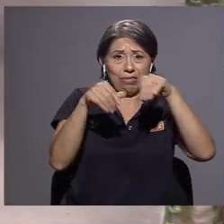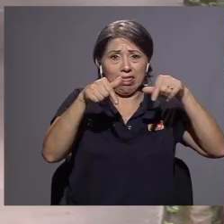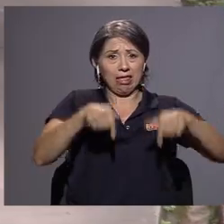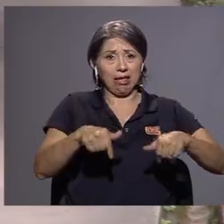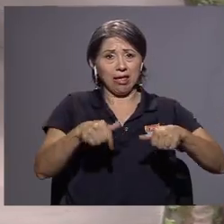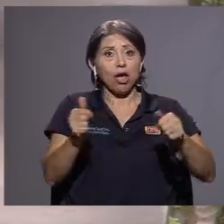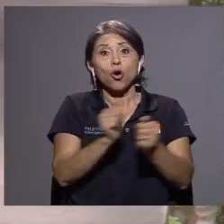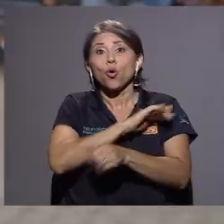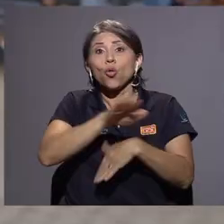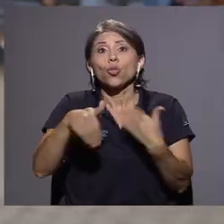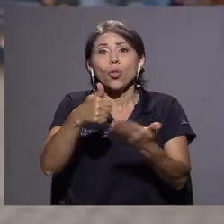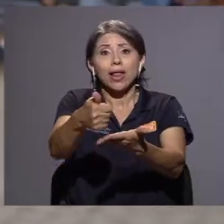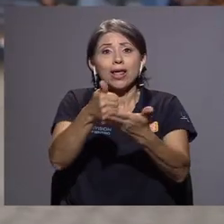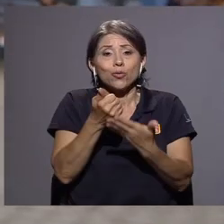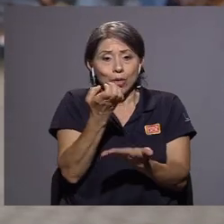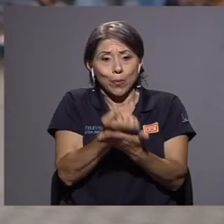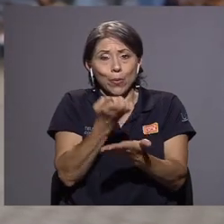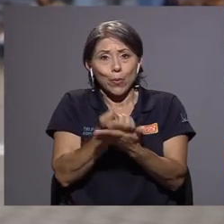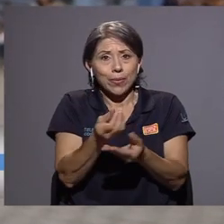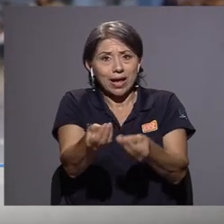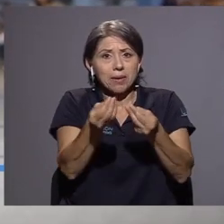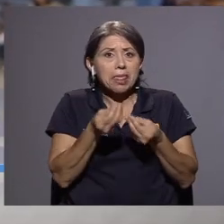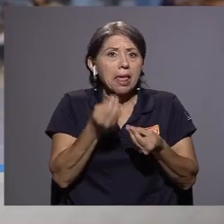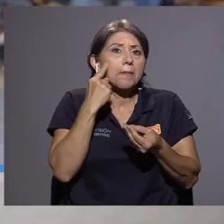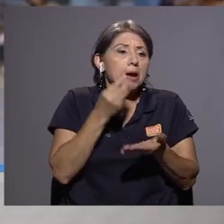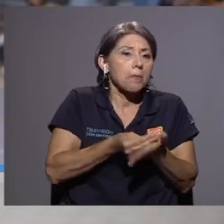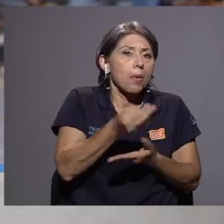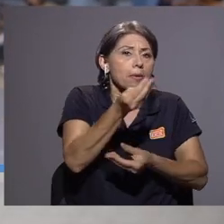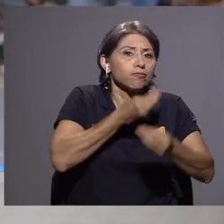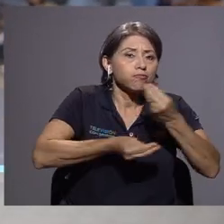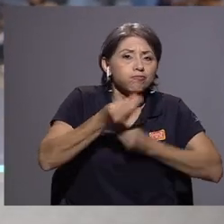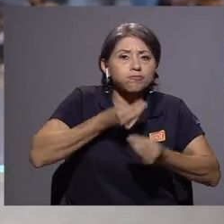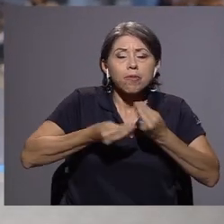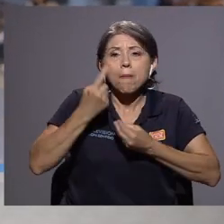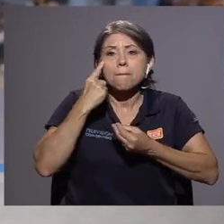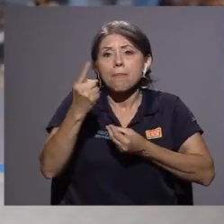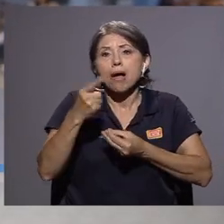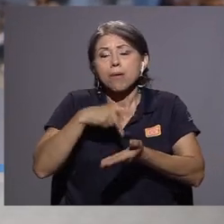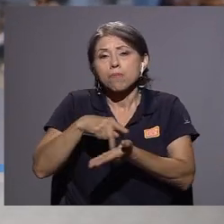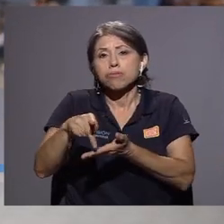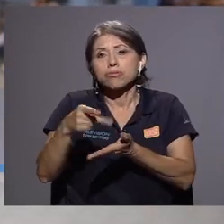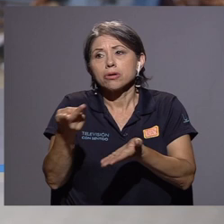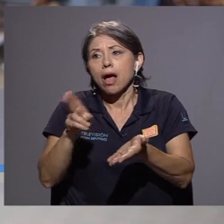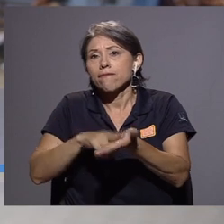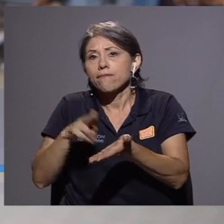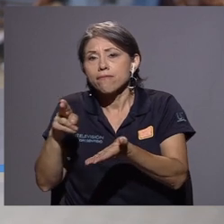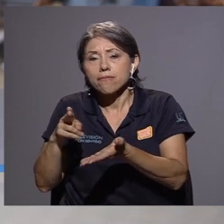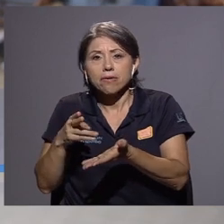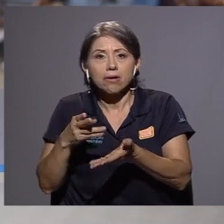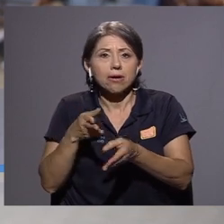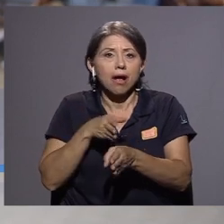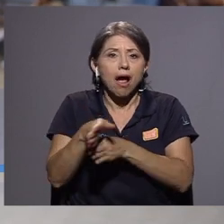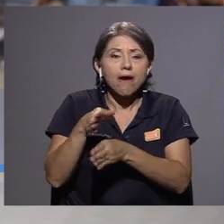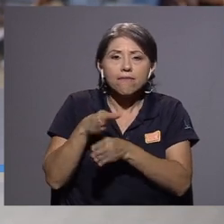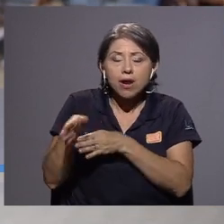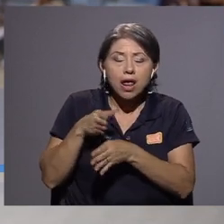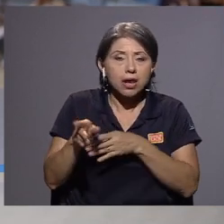Punta Arenas, veníme para acá con toda la ayuda económica que me dan, ya sea para lo de alimentación, lo de ayuda de la carrera